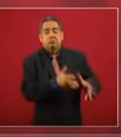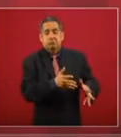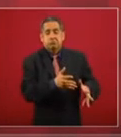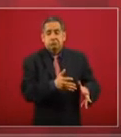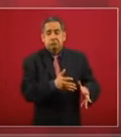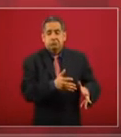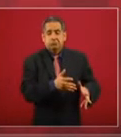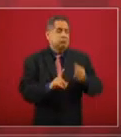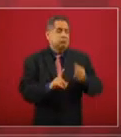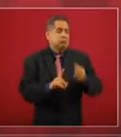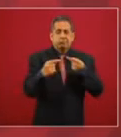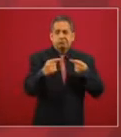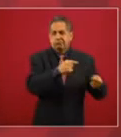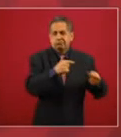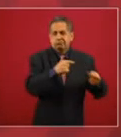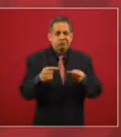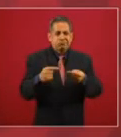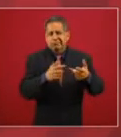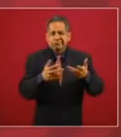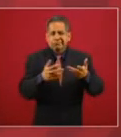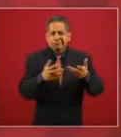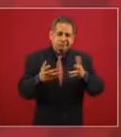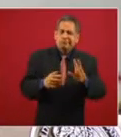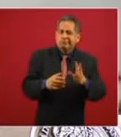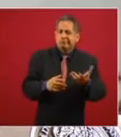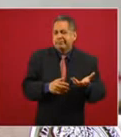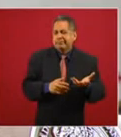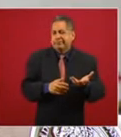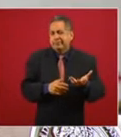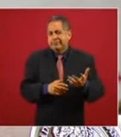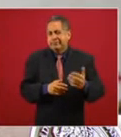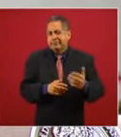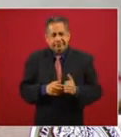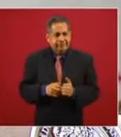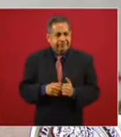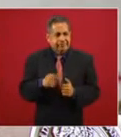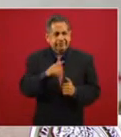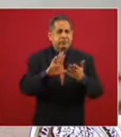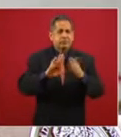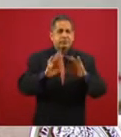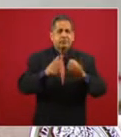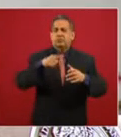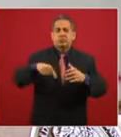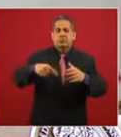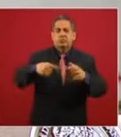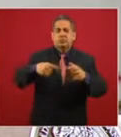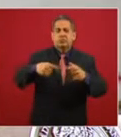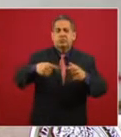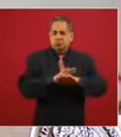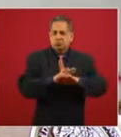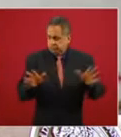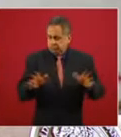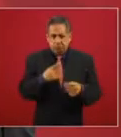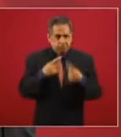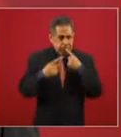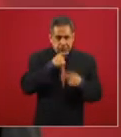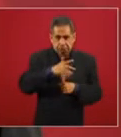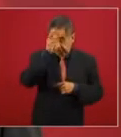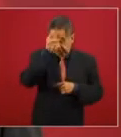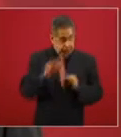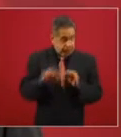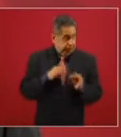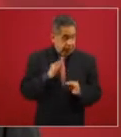conflictos con comunidades ya hay arreglo